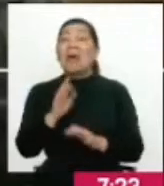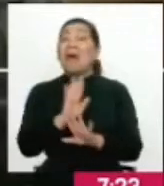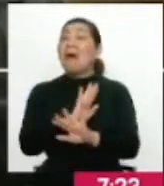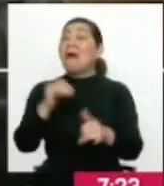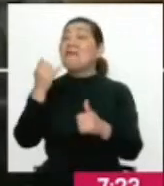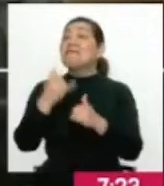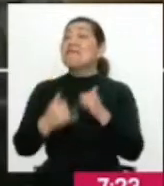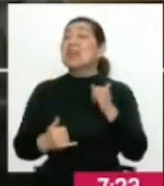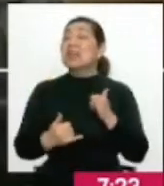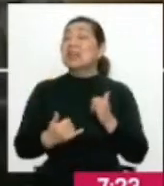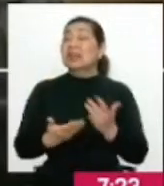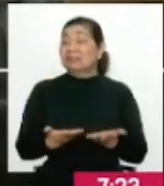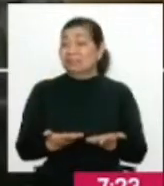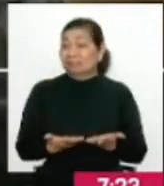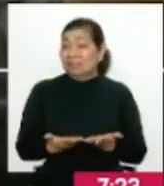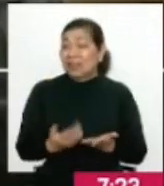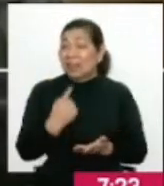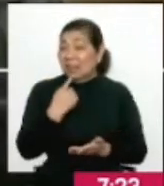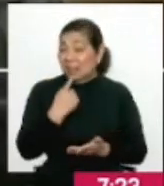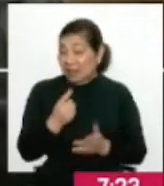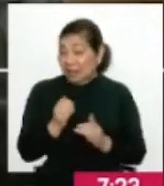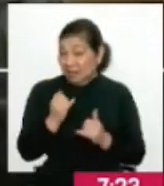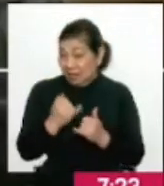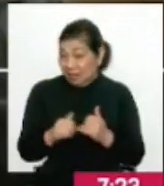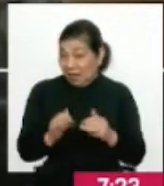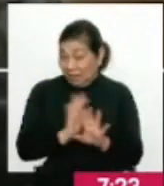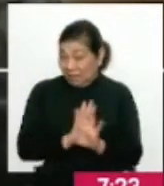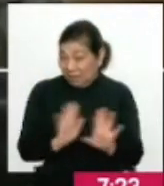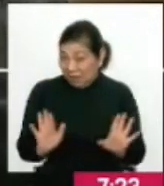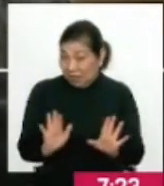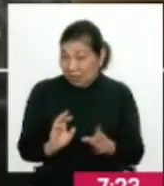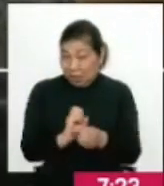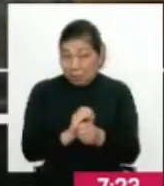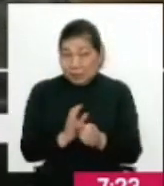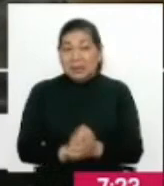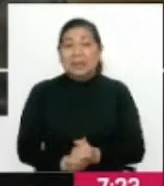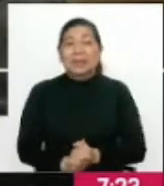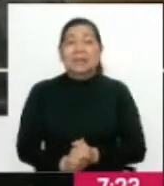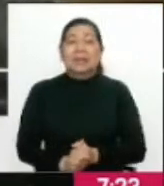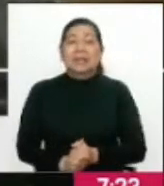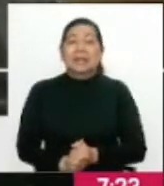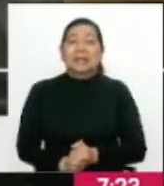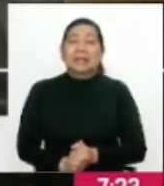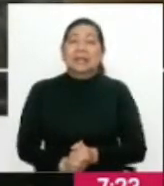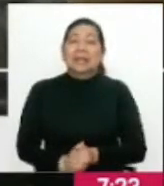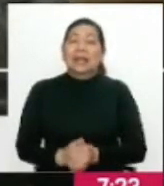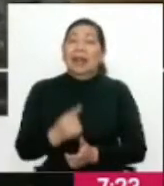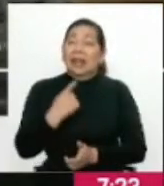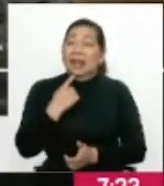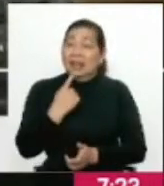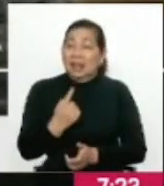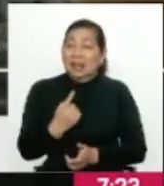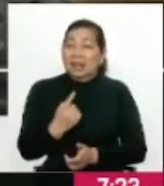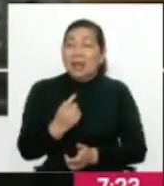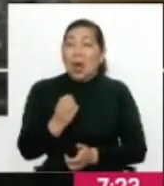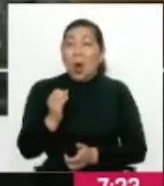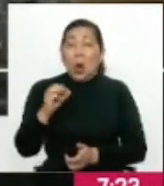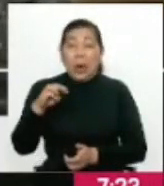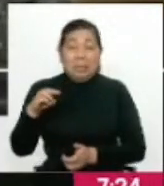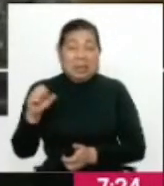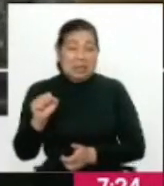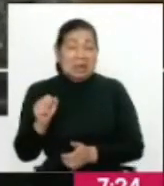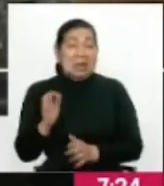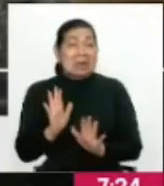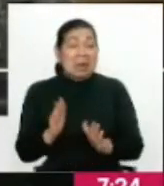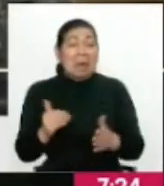¿Para usted, Omar Neira, también ha acabado? También lo expresa el presidente de la OMS, ¿no? Hace tiempo que